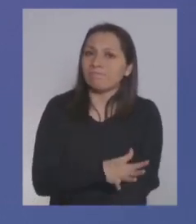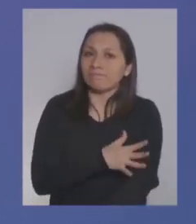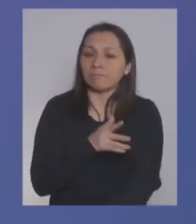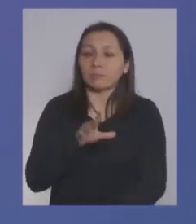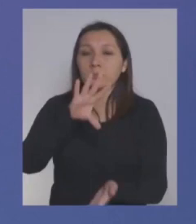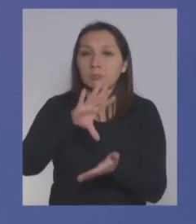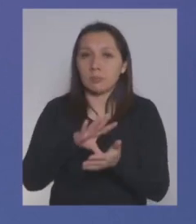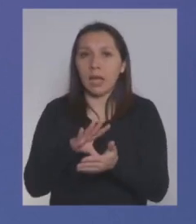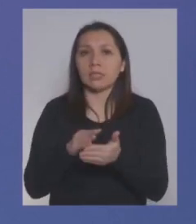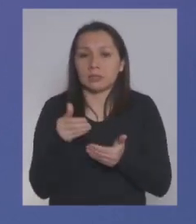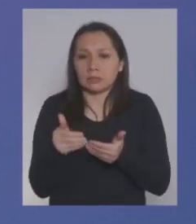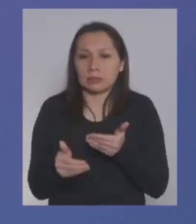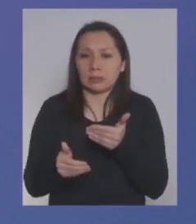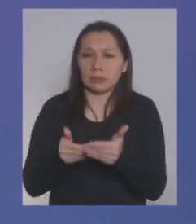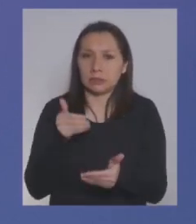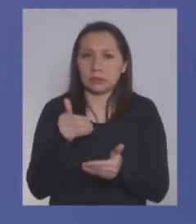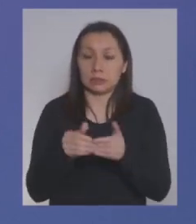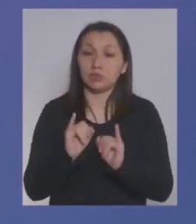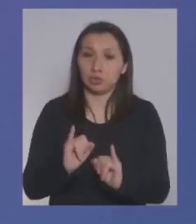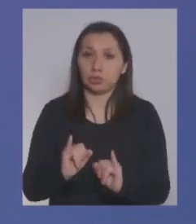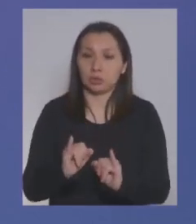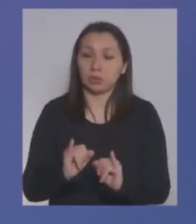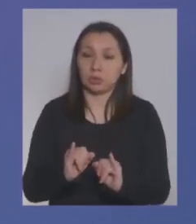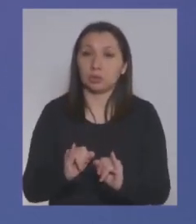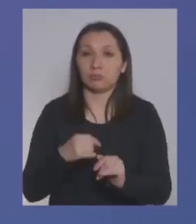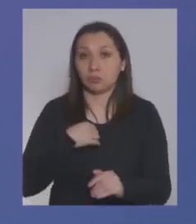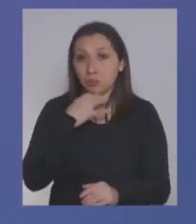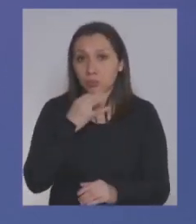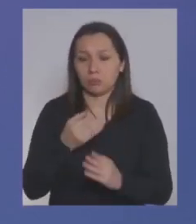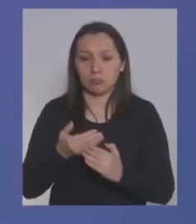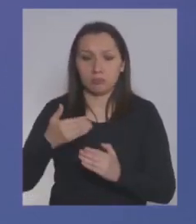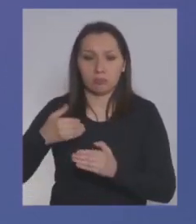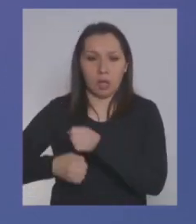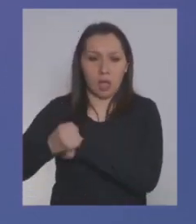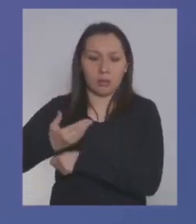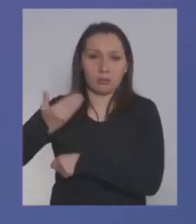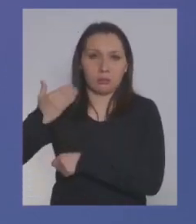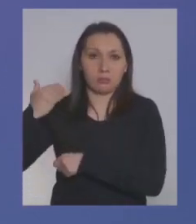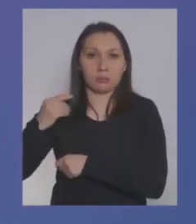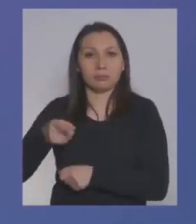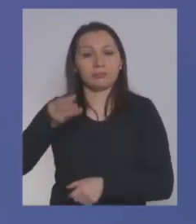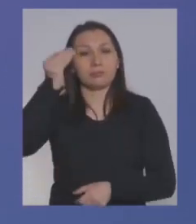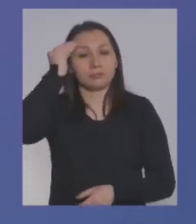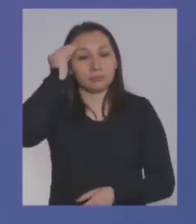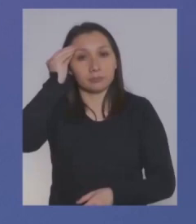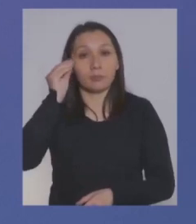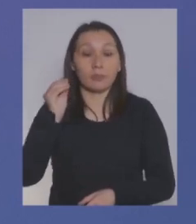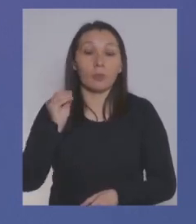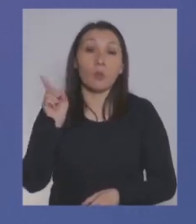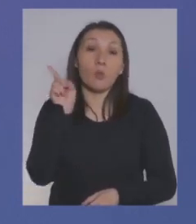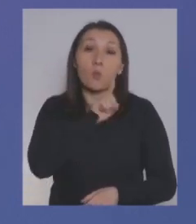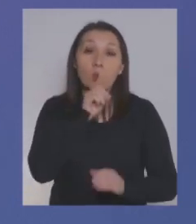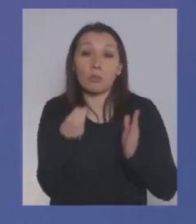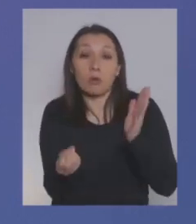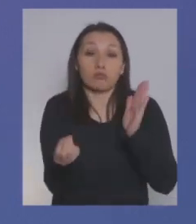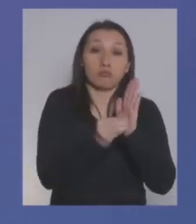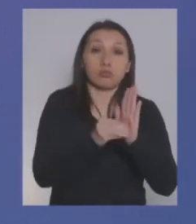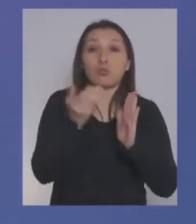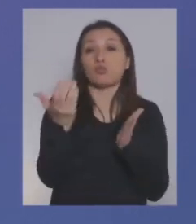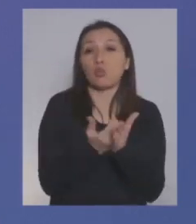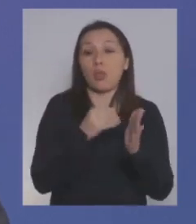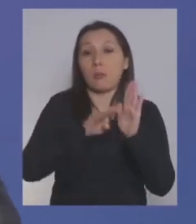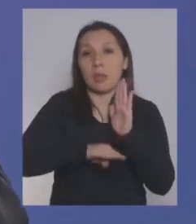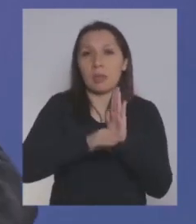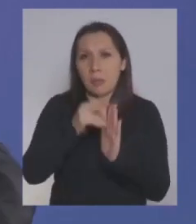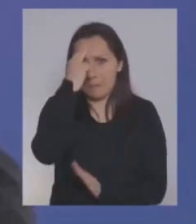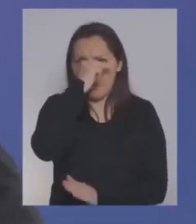cual el país ha ido avanzando fuertemente diría yo en los últimos años tomemos cuenta que el último reajuste del salario mínimo que ocurrió